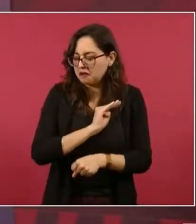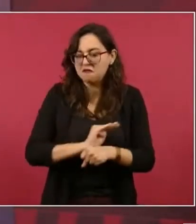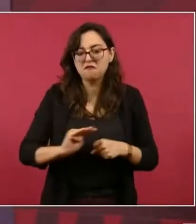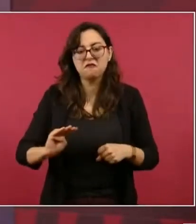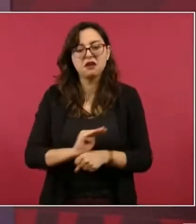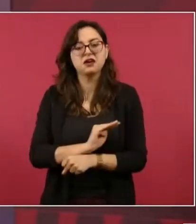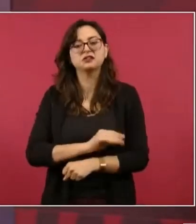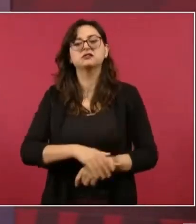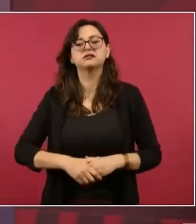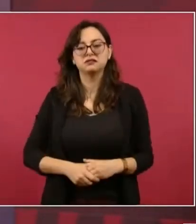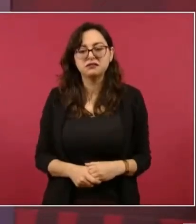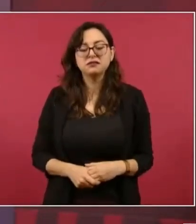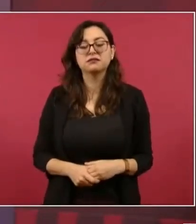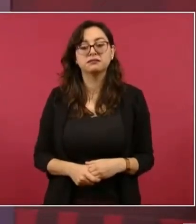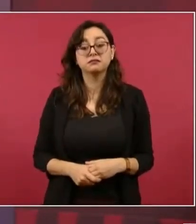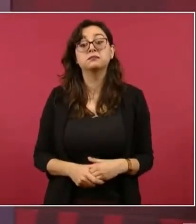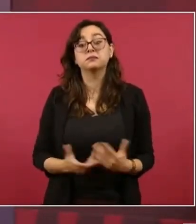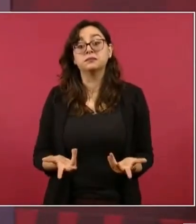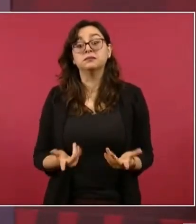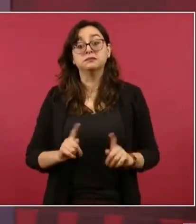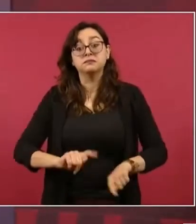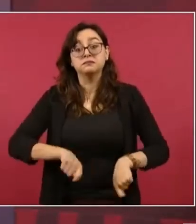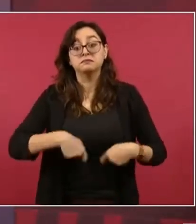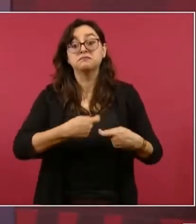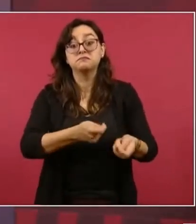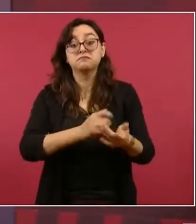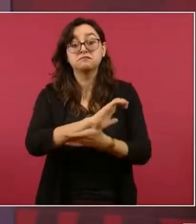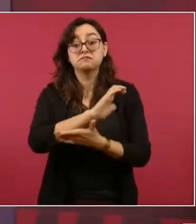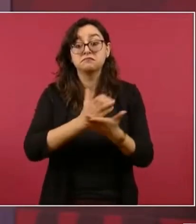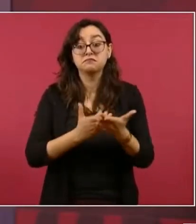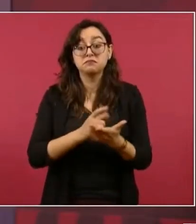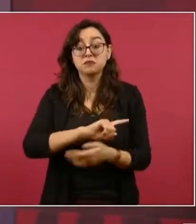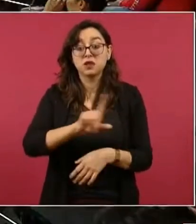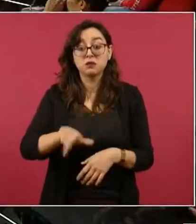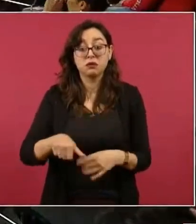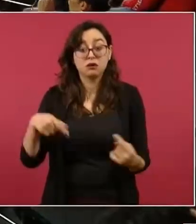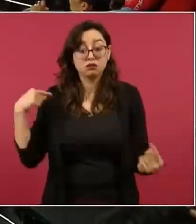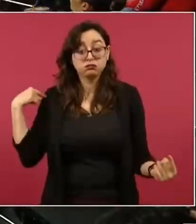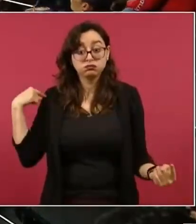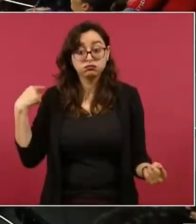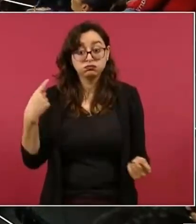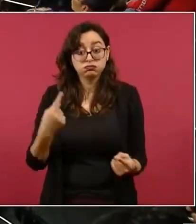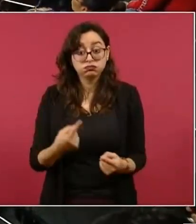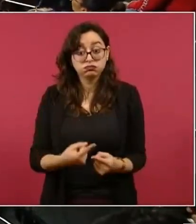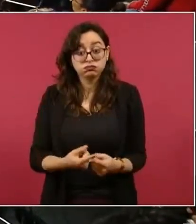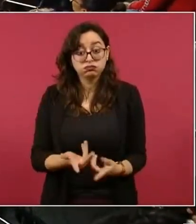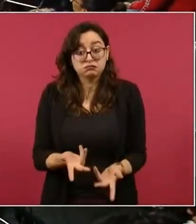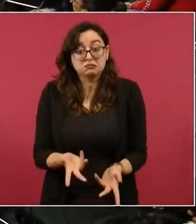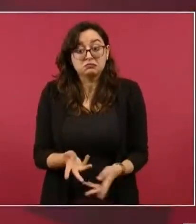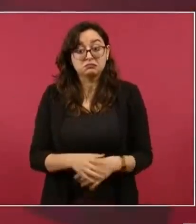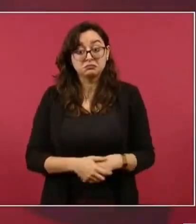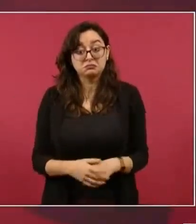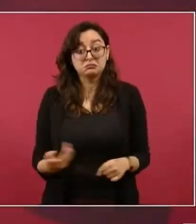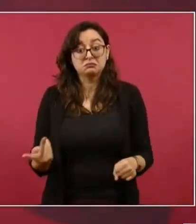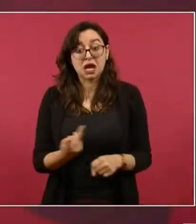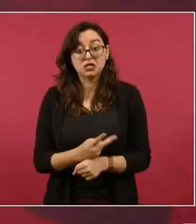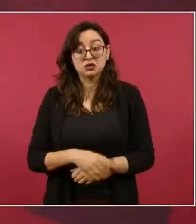entregan los contratos y lo que tú dices no invierten